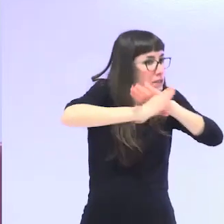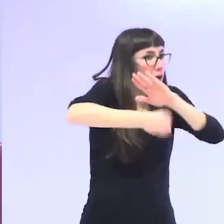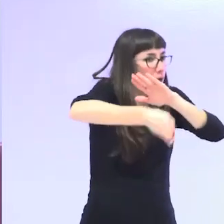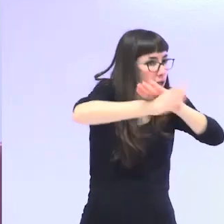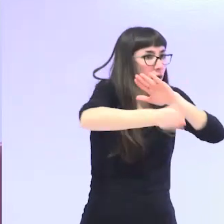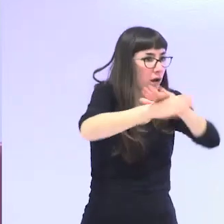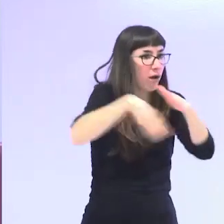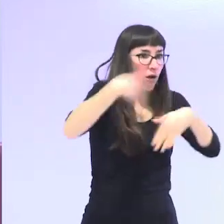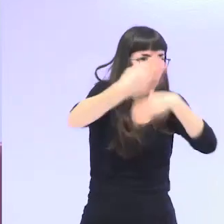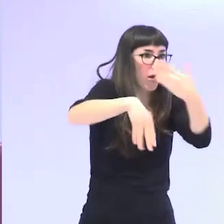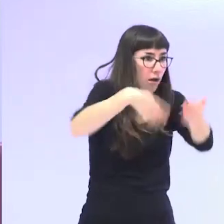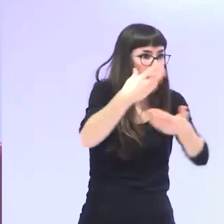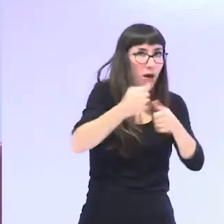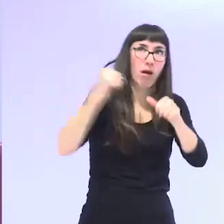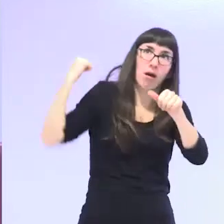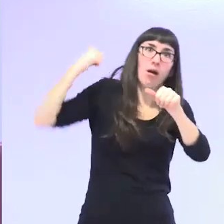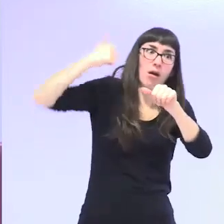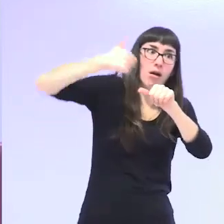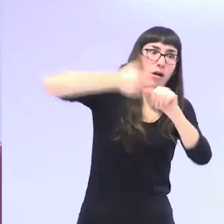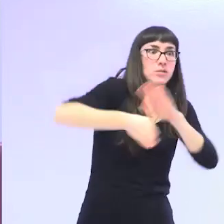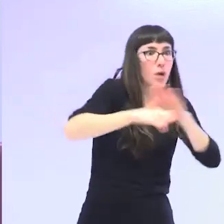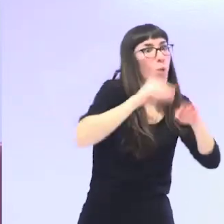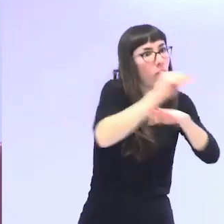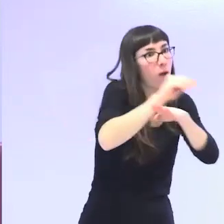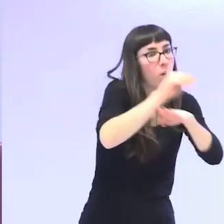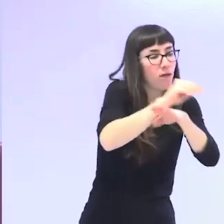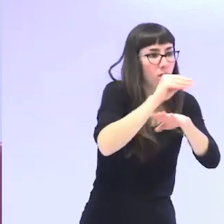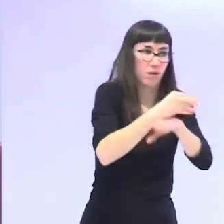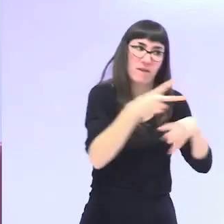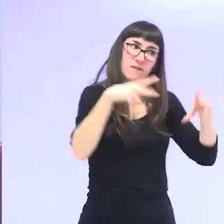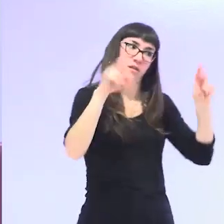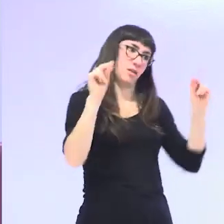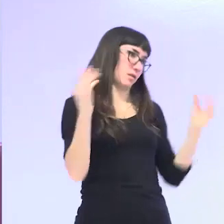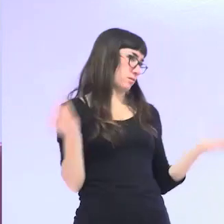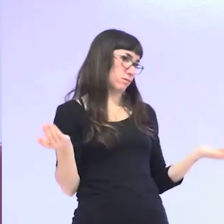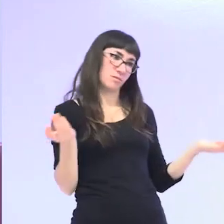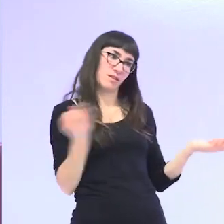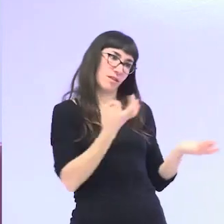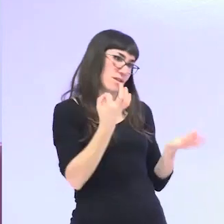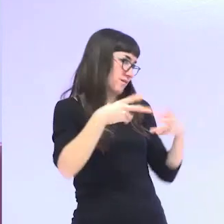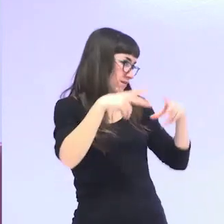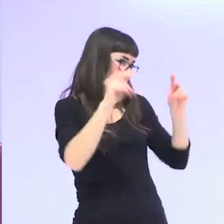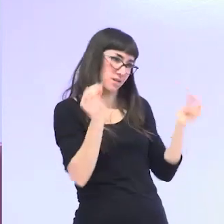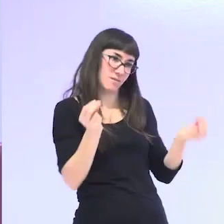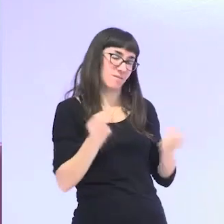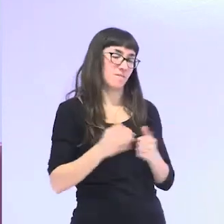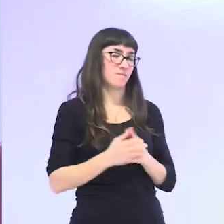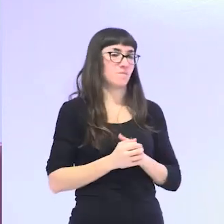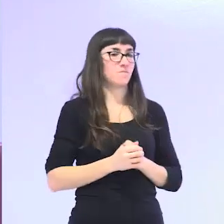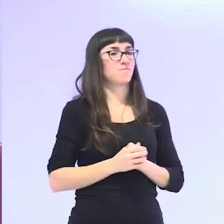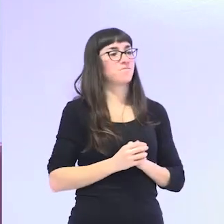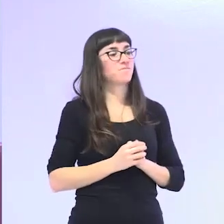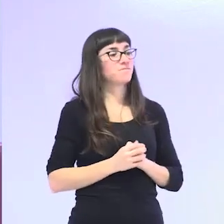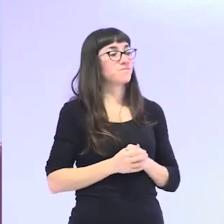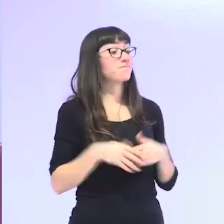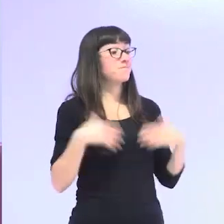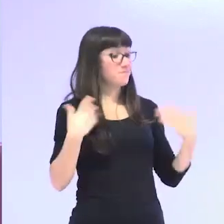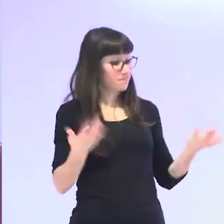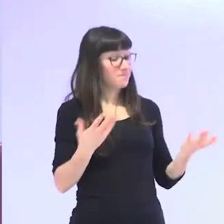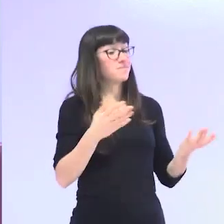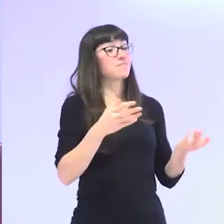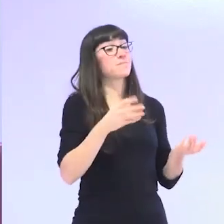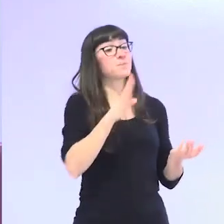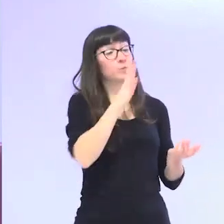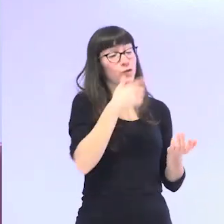generacionalmente que fundamentalmente es cuidar por lo tanto hay que romper con este cuidado constante y por qué os digo